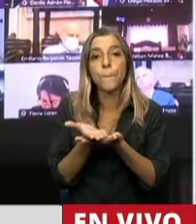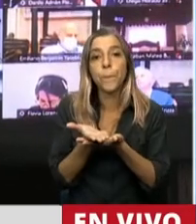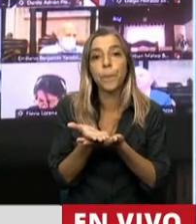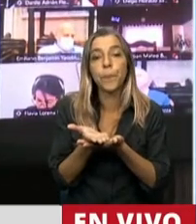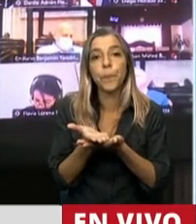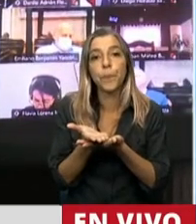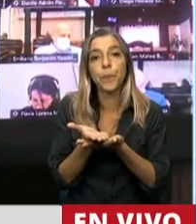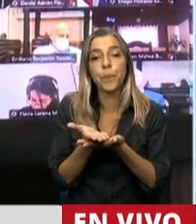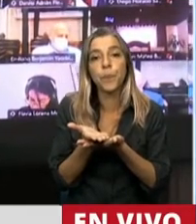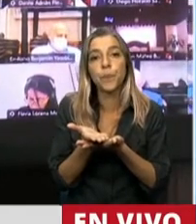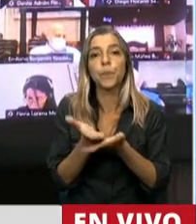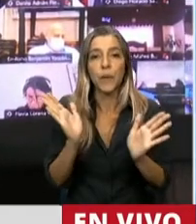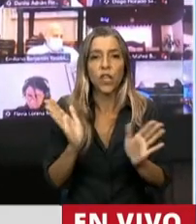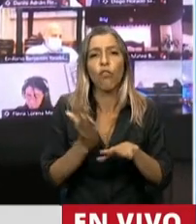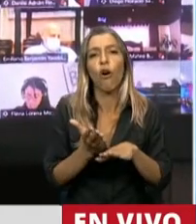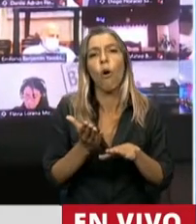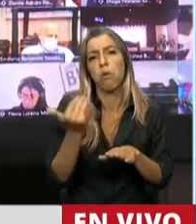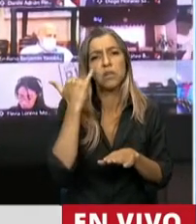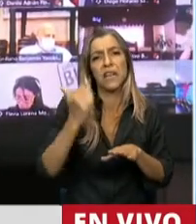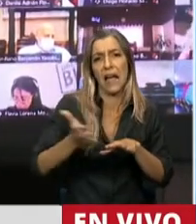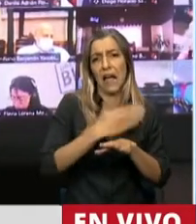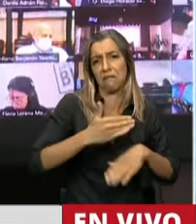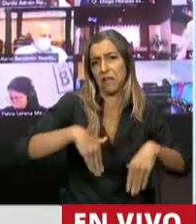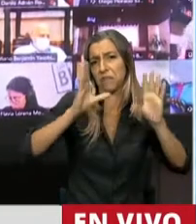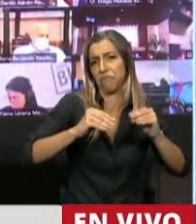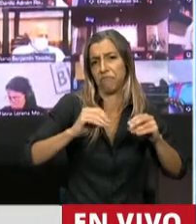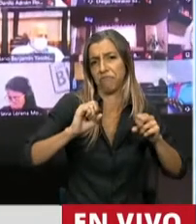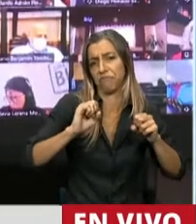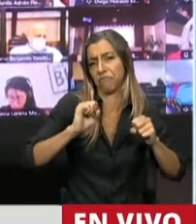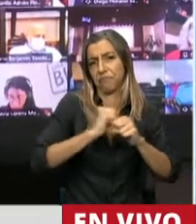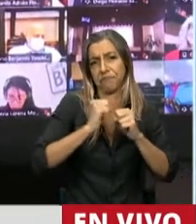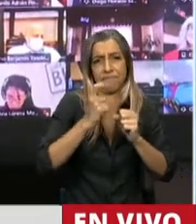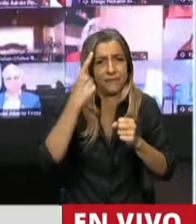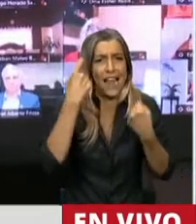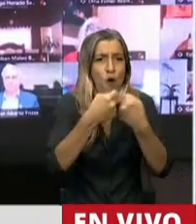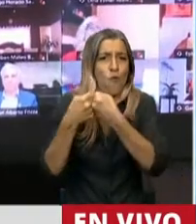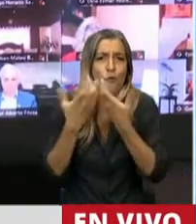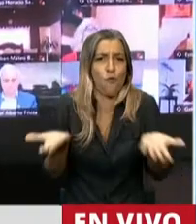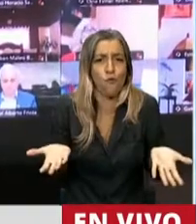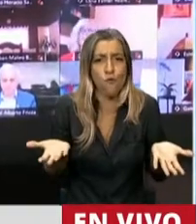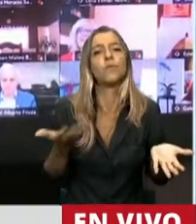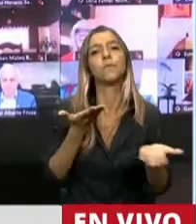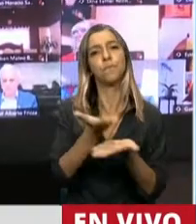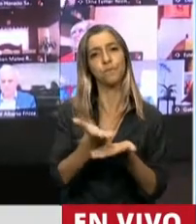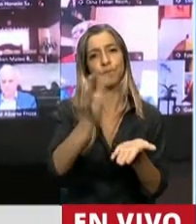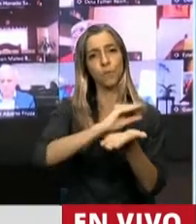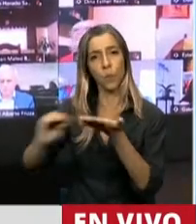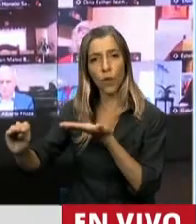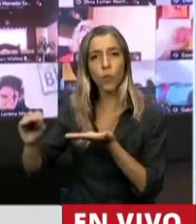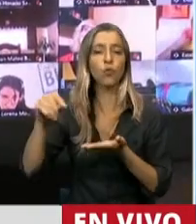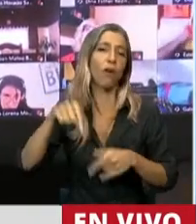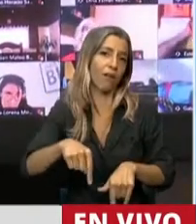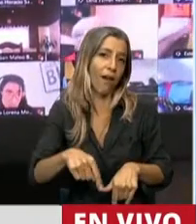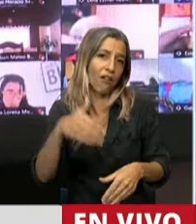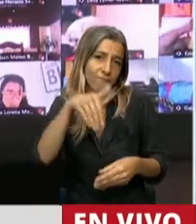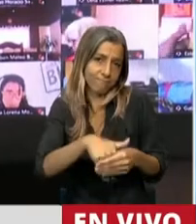un tratamiento unánime en la comisión, que sea, les pido a todos los diputados que nos acompañen aquí en el